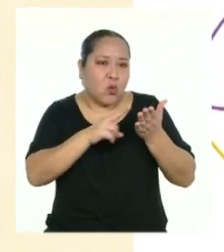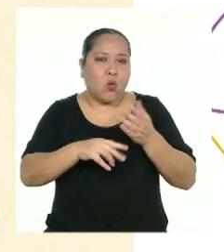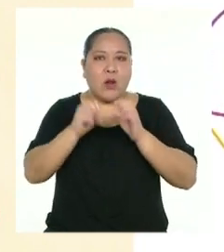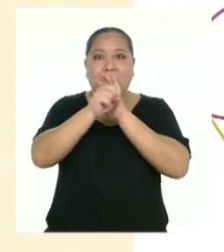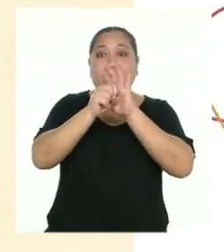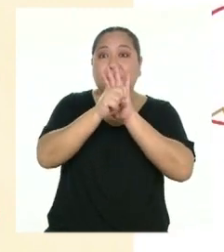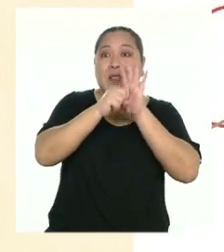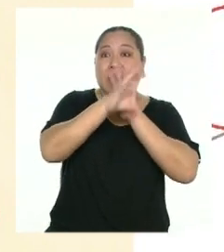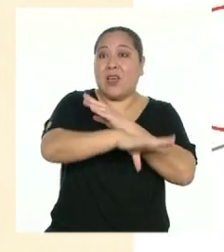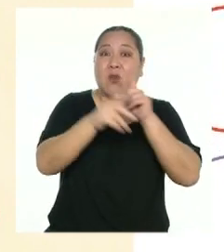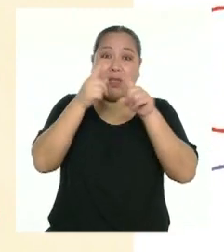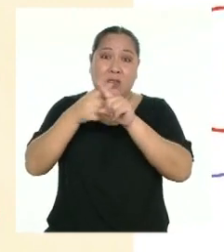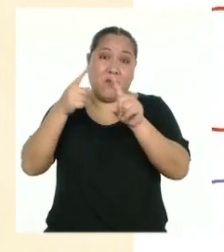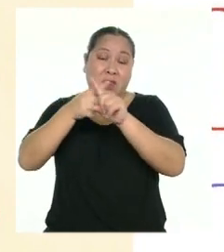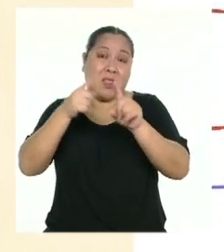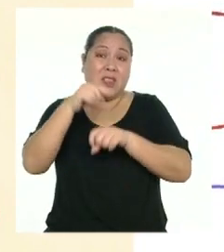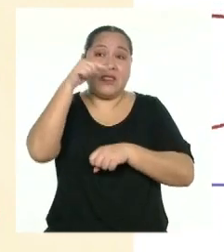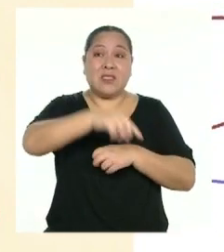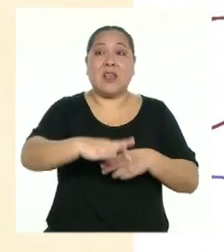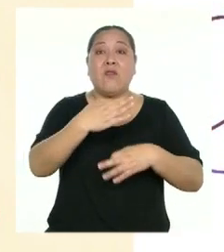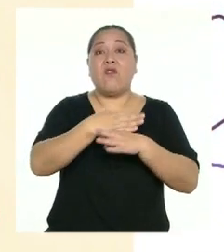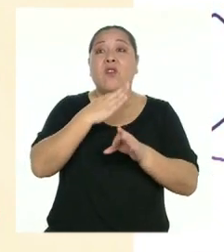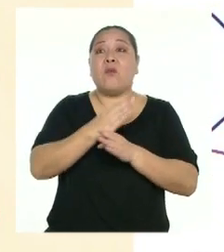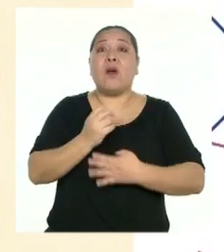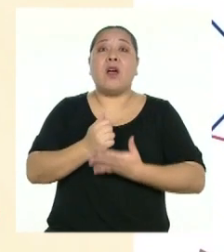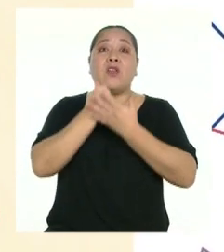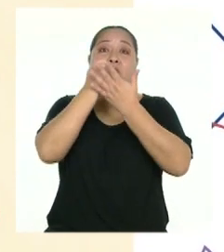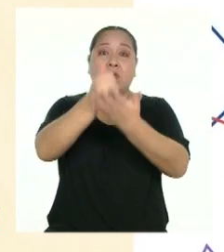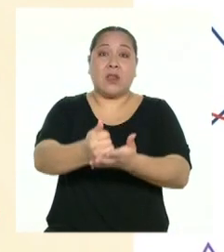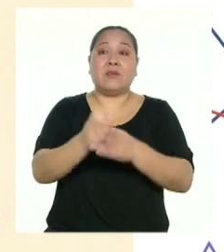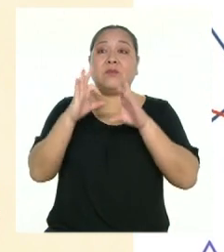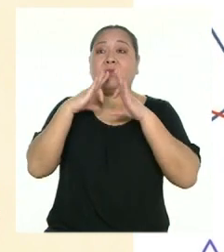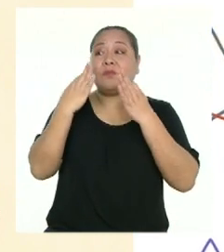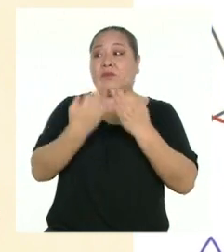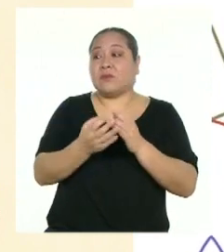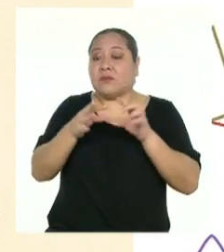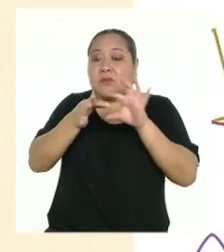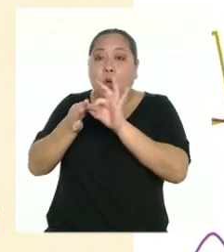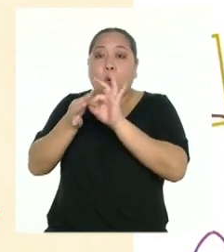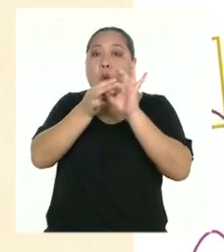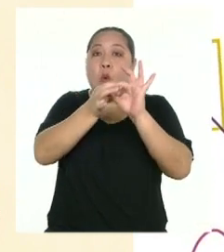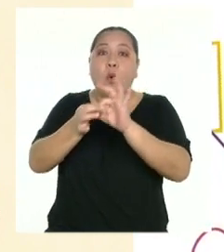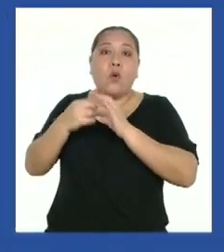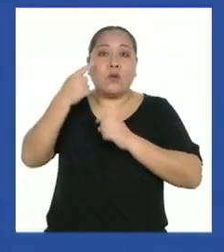películas, entre otros, pueden ser el medio que ayudará a que las familias se unan y se conozcan mejor.